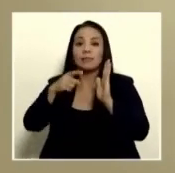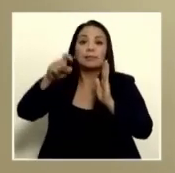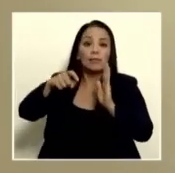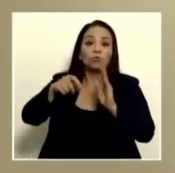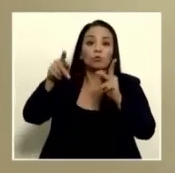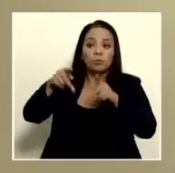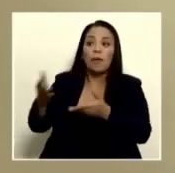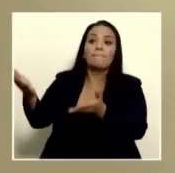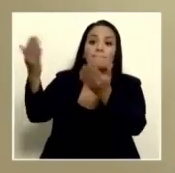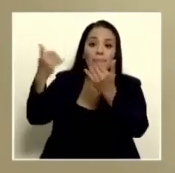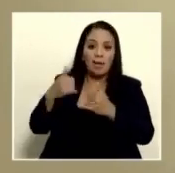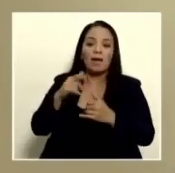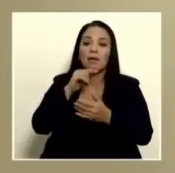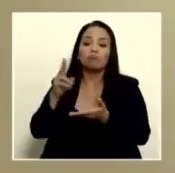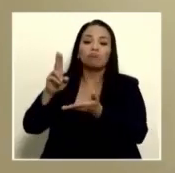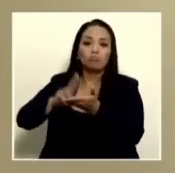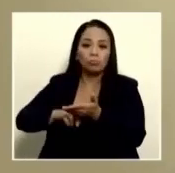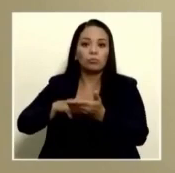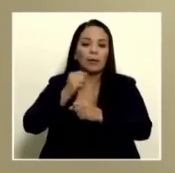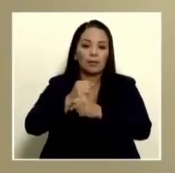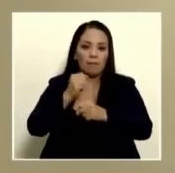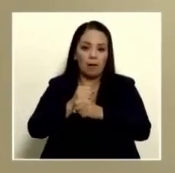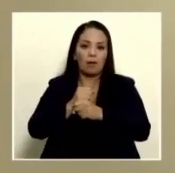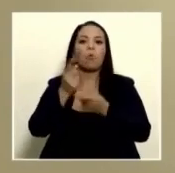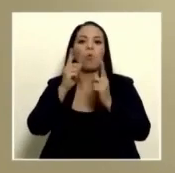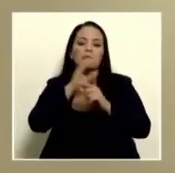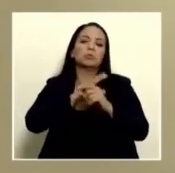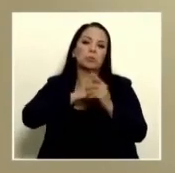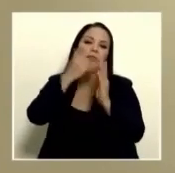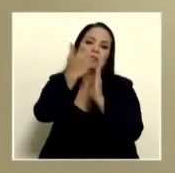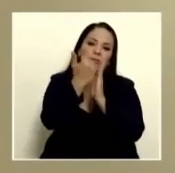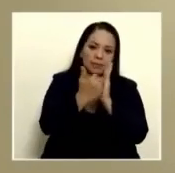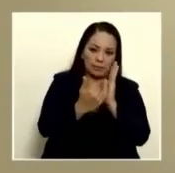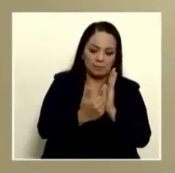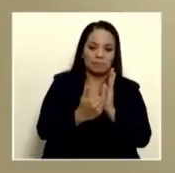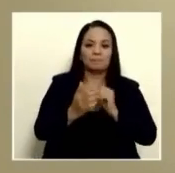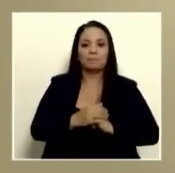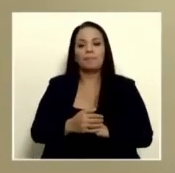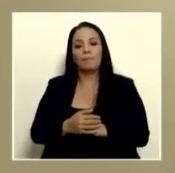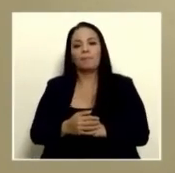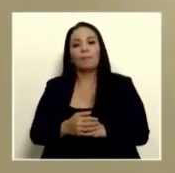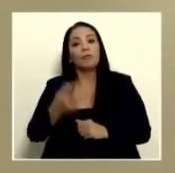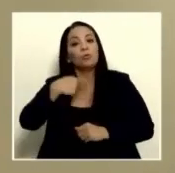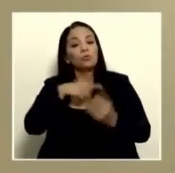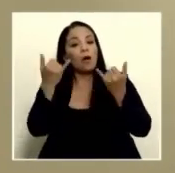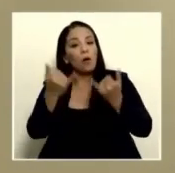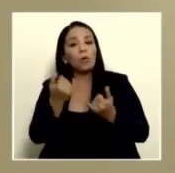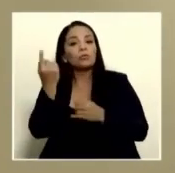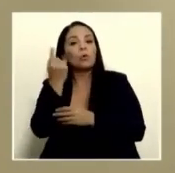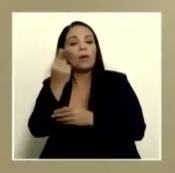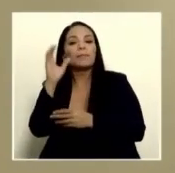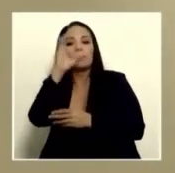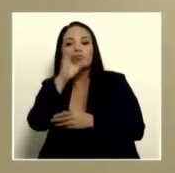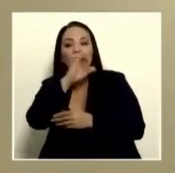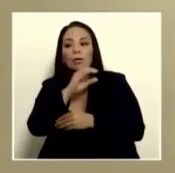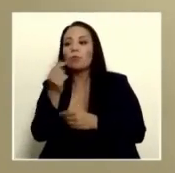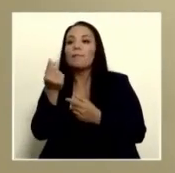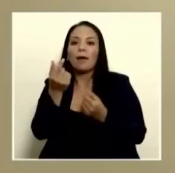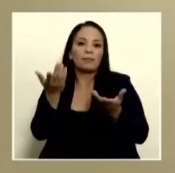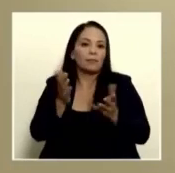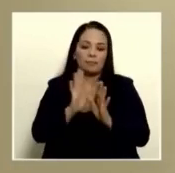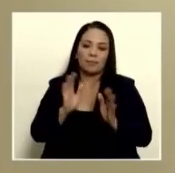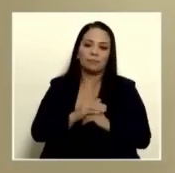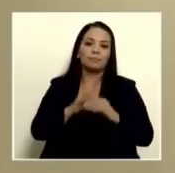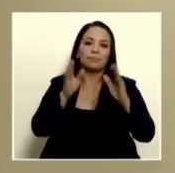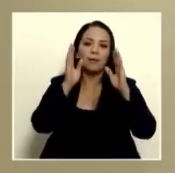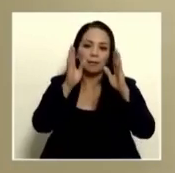que venga a hacer estos trabajos y estas son las condiciones de manera tal que ahorita solo estamos buscando conseguir los recursos para atender